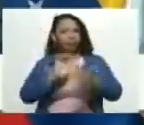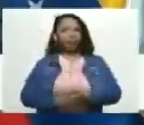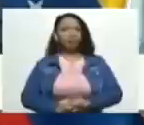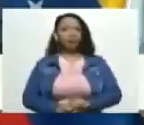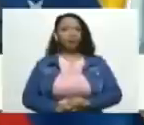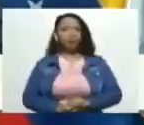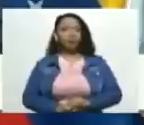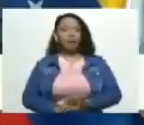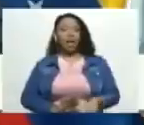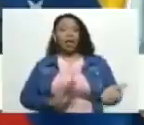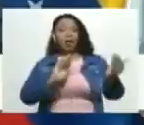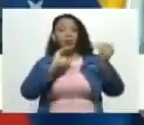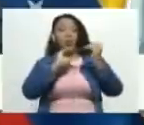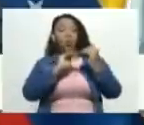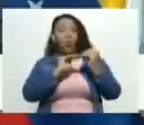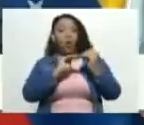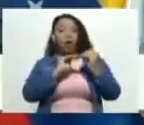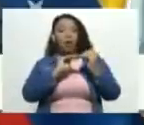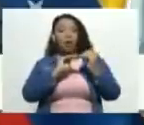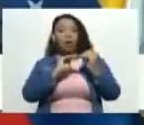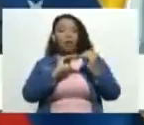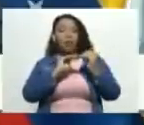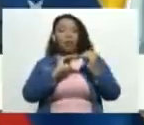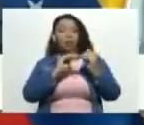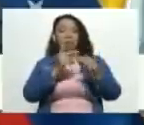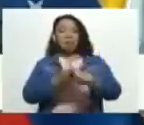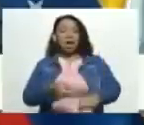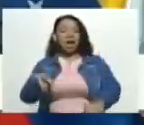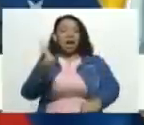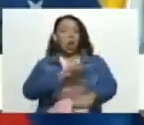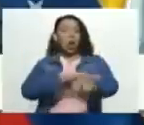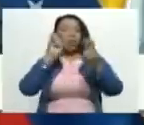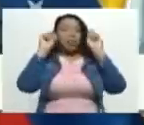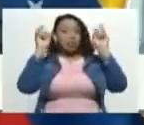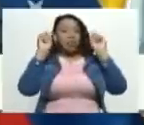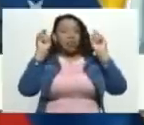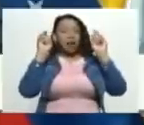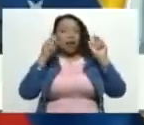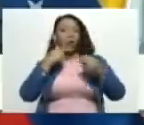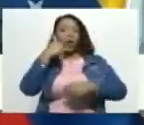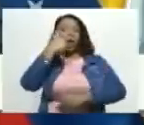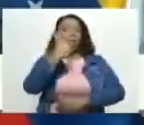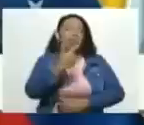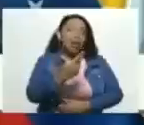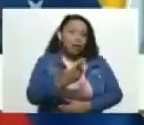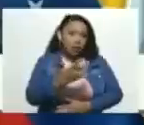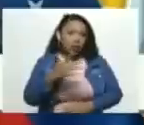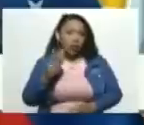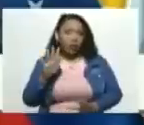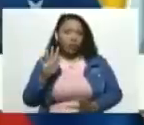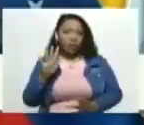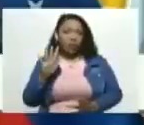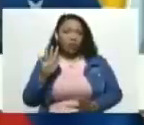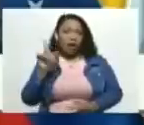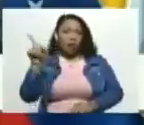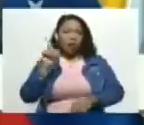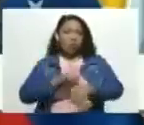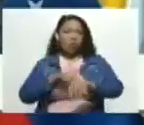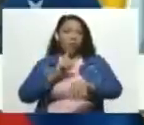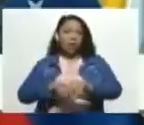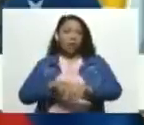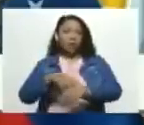igualados a a la peor calaña de lo peor que ha podido haber en su momento